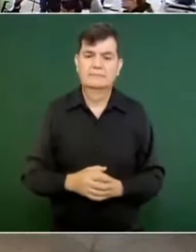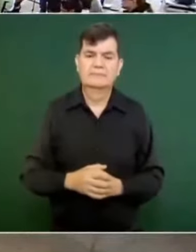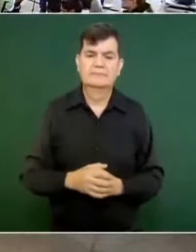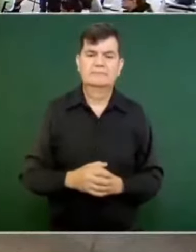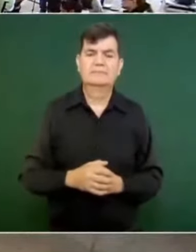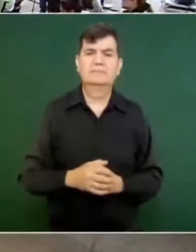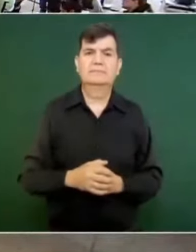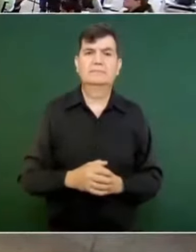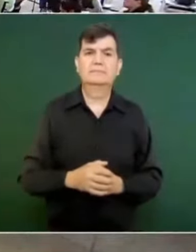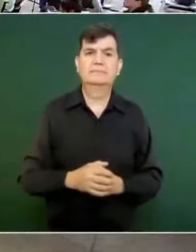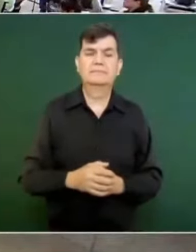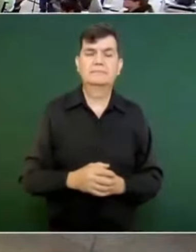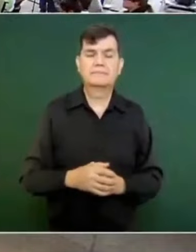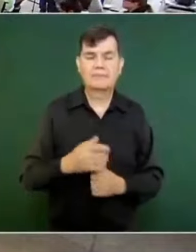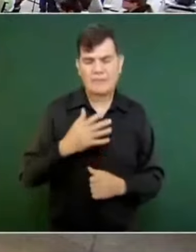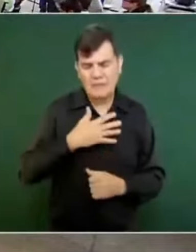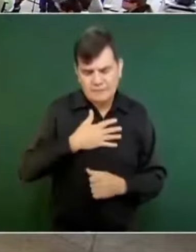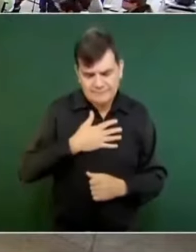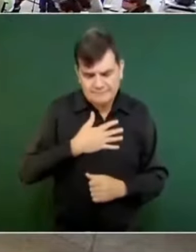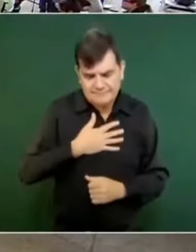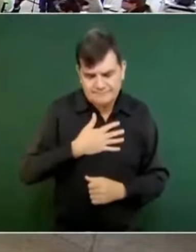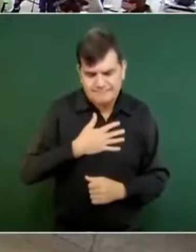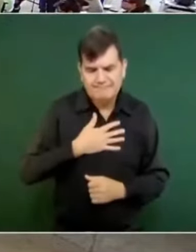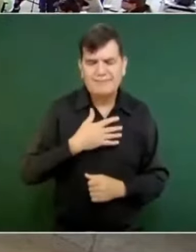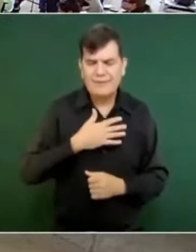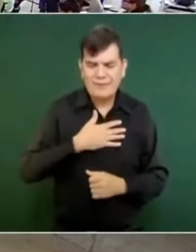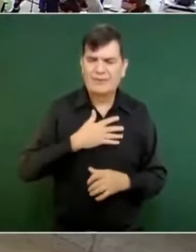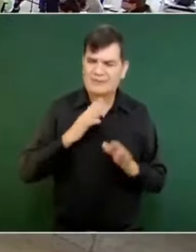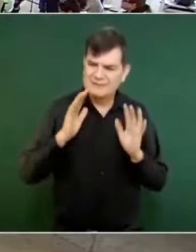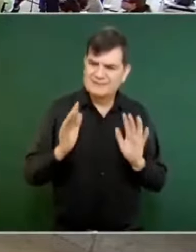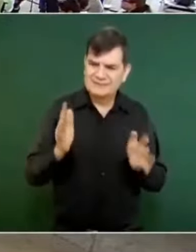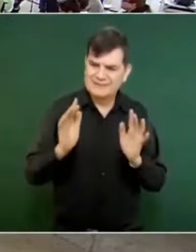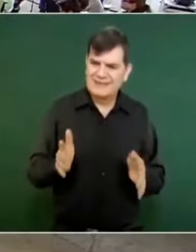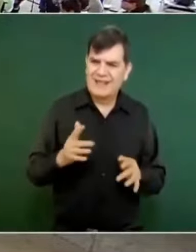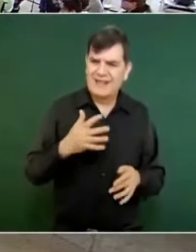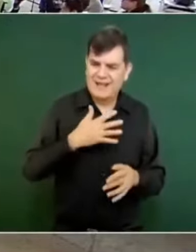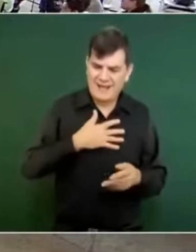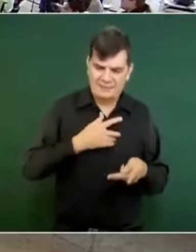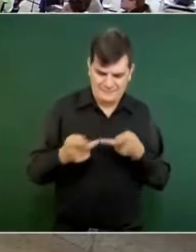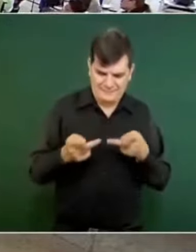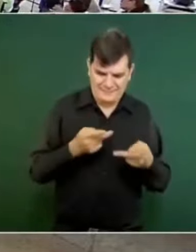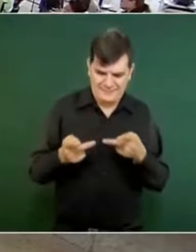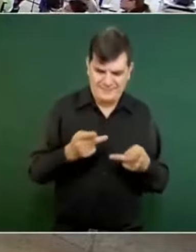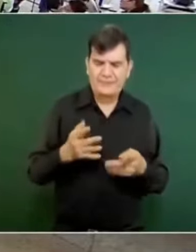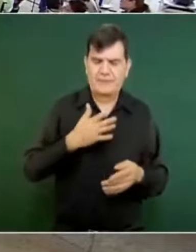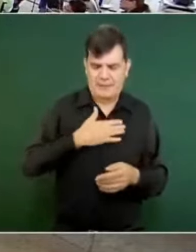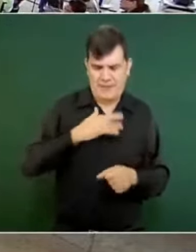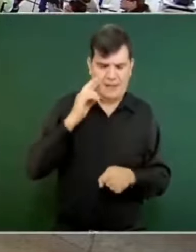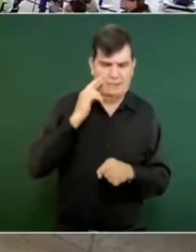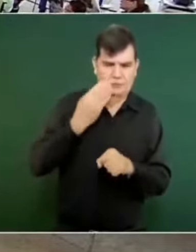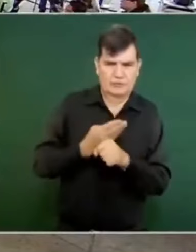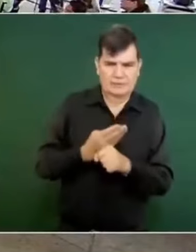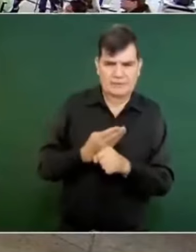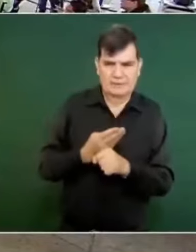nosotros ya teníamos el plan, es nuestra responsabilidad